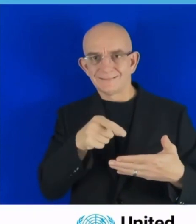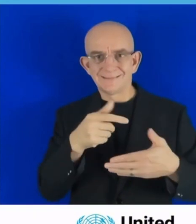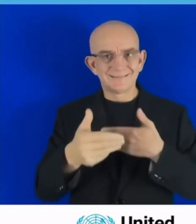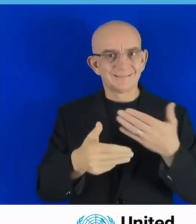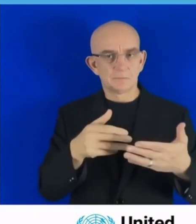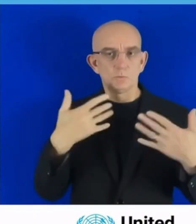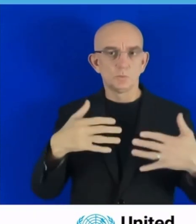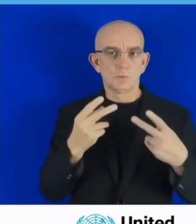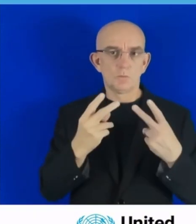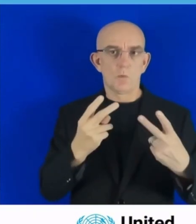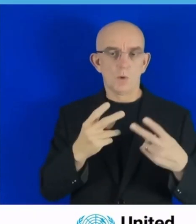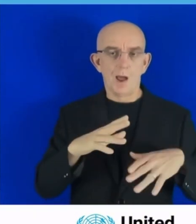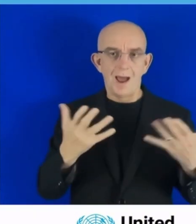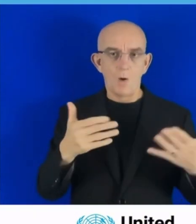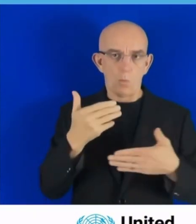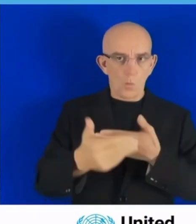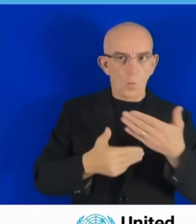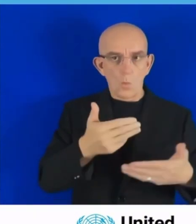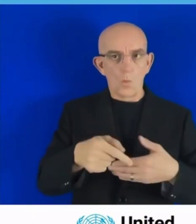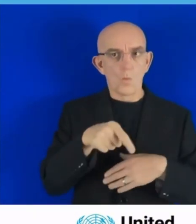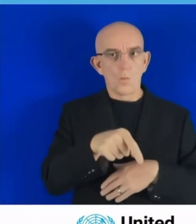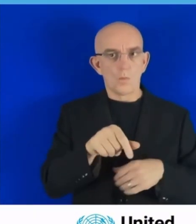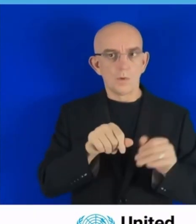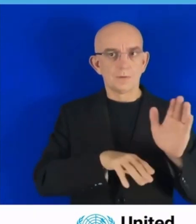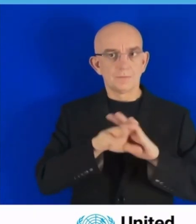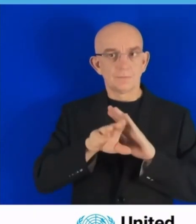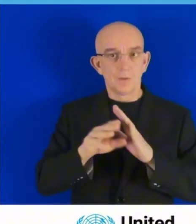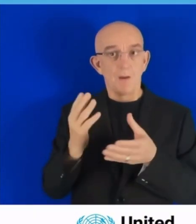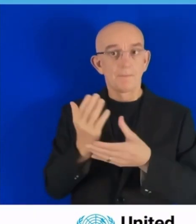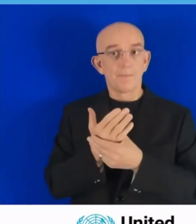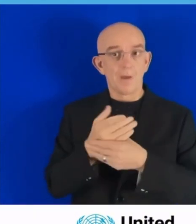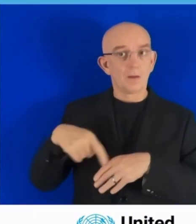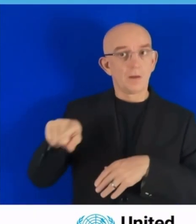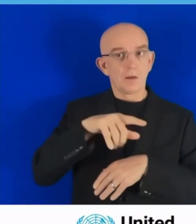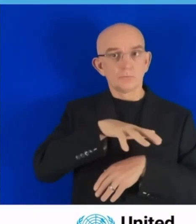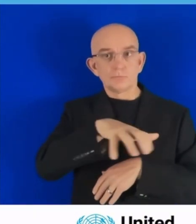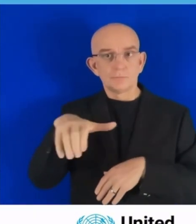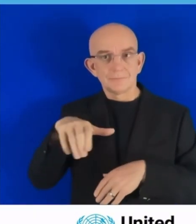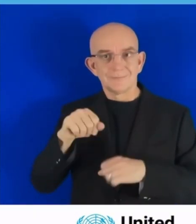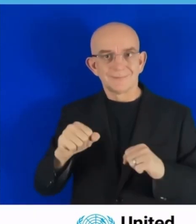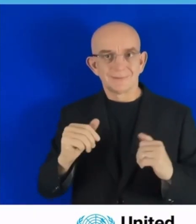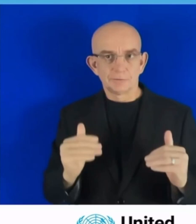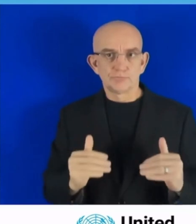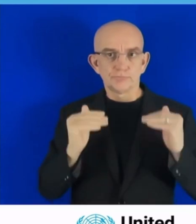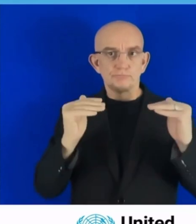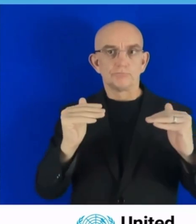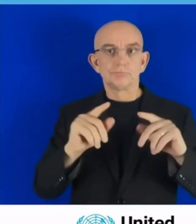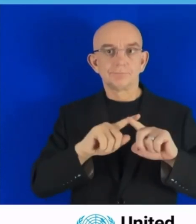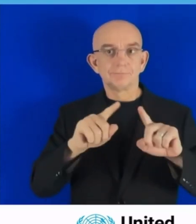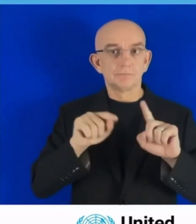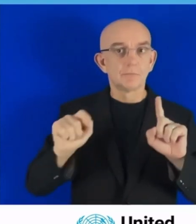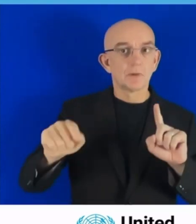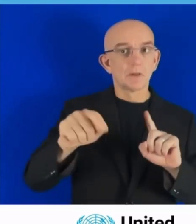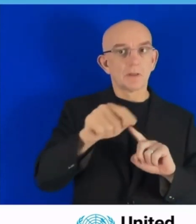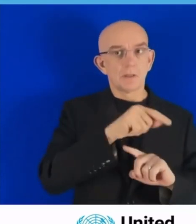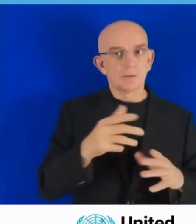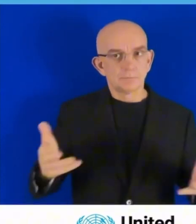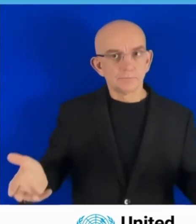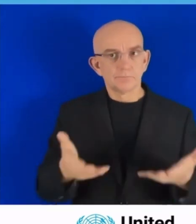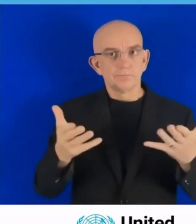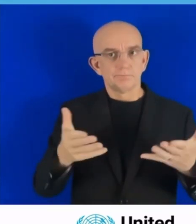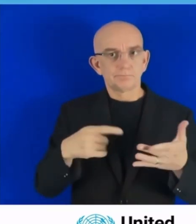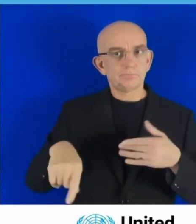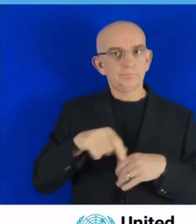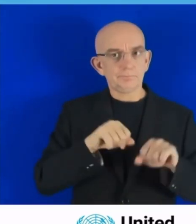nivel y sobre todo patrimonialmente para estar a la altura de los desafíos actuales. Para esto, la arquitectura financiera internacional debe dar